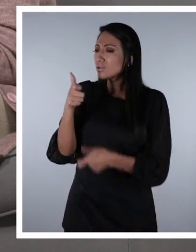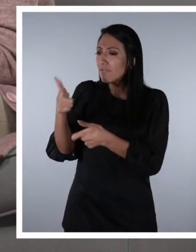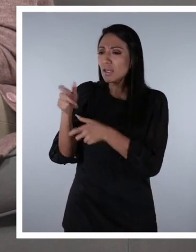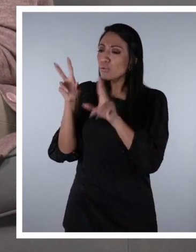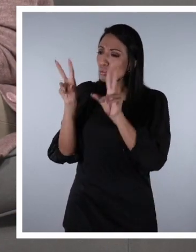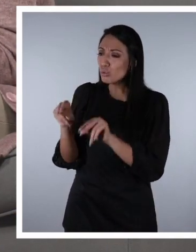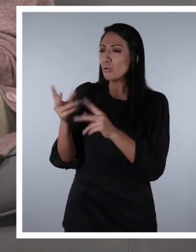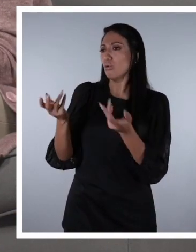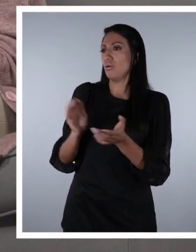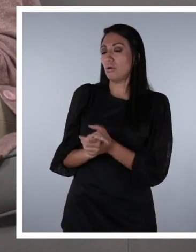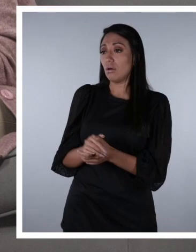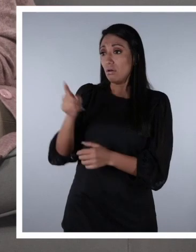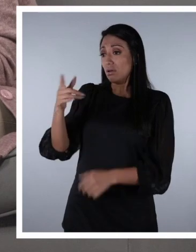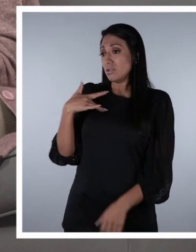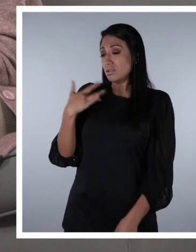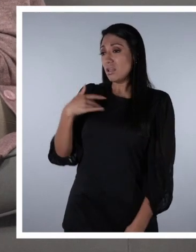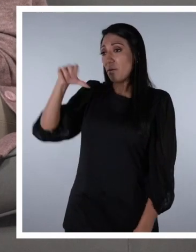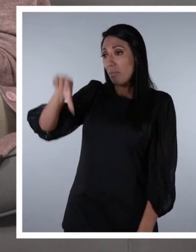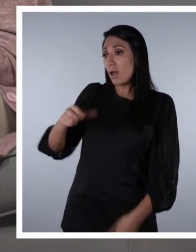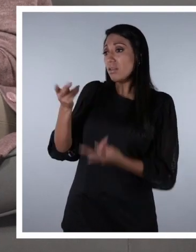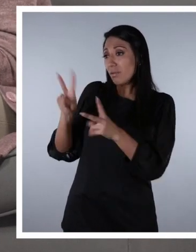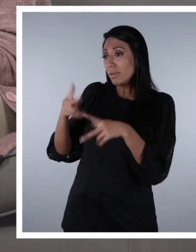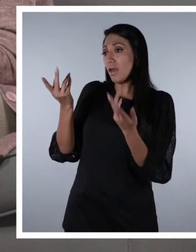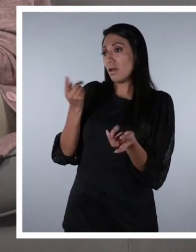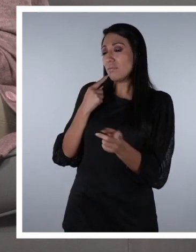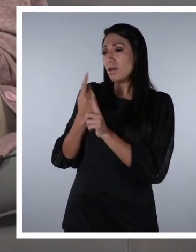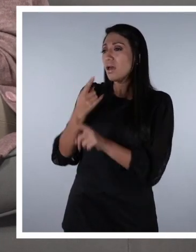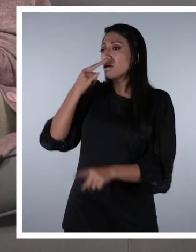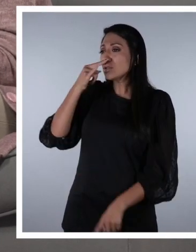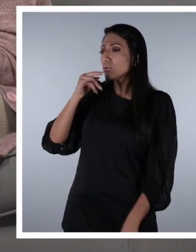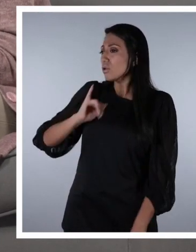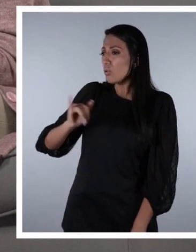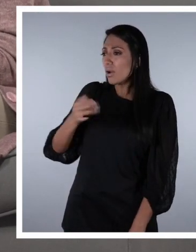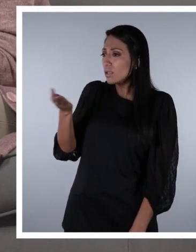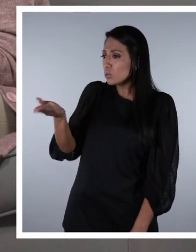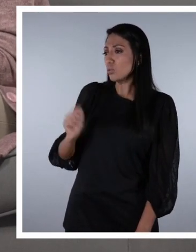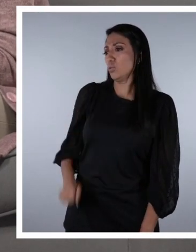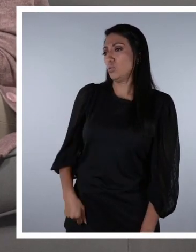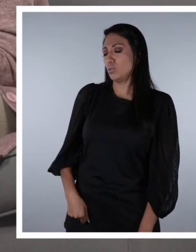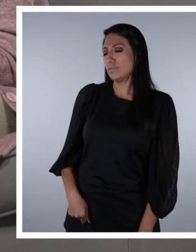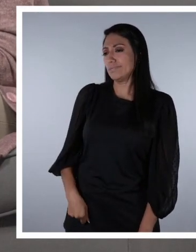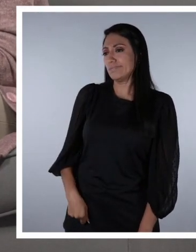correcto. Él también se debe haber sentido mal, ¿sí o no? Es un niño igual que tú.